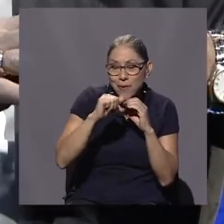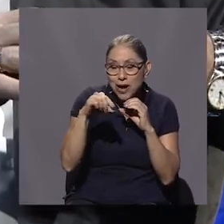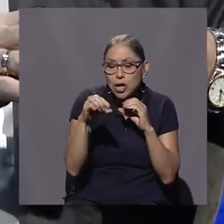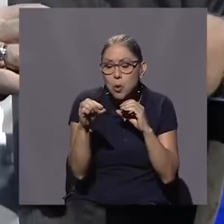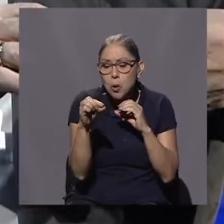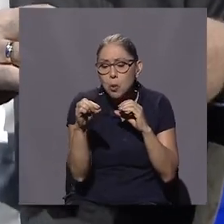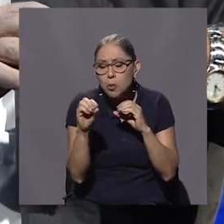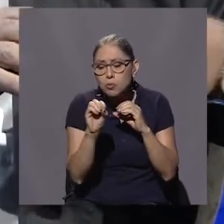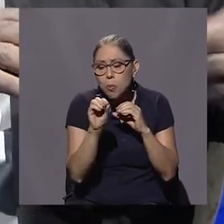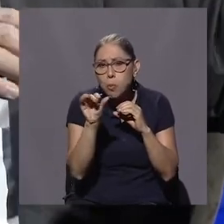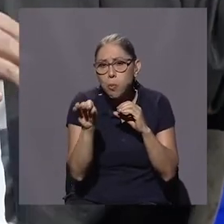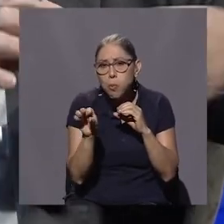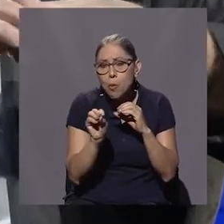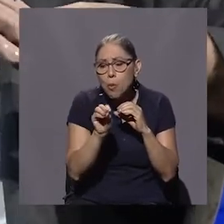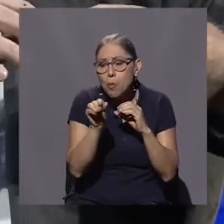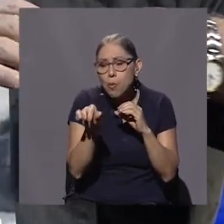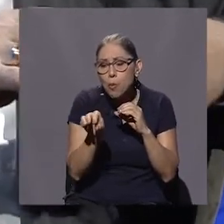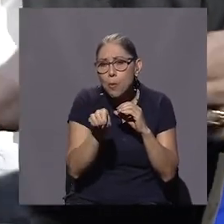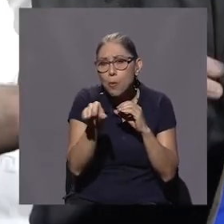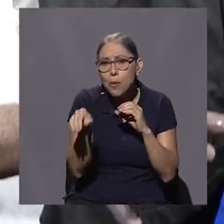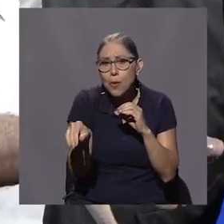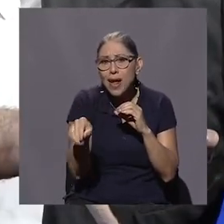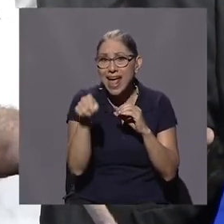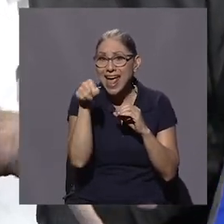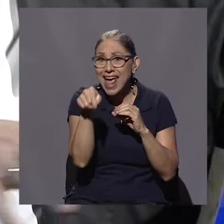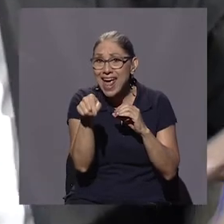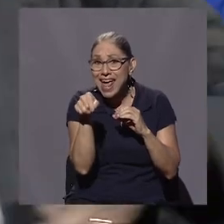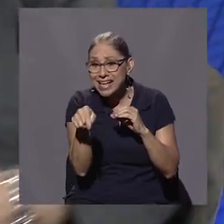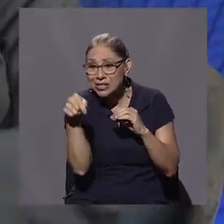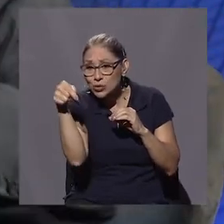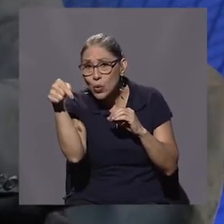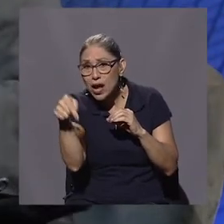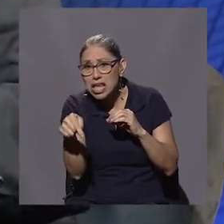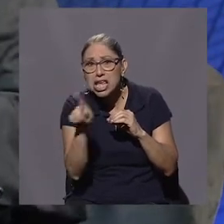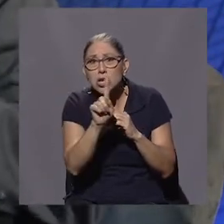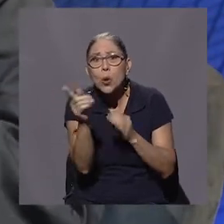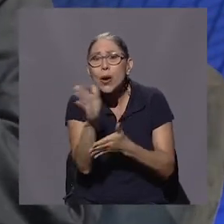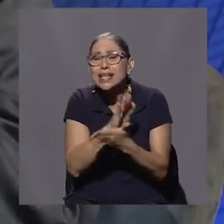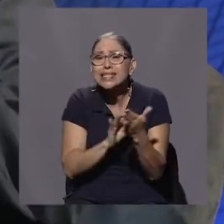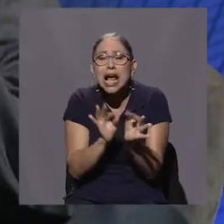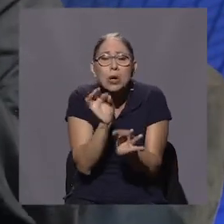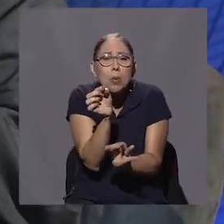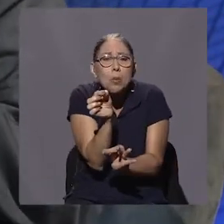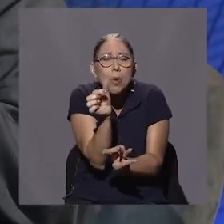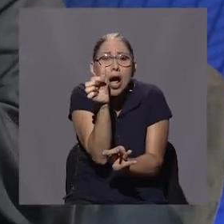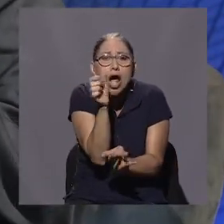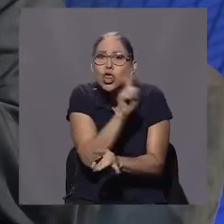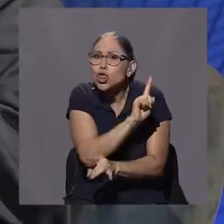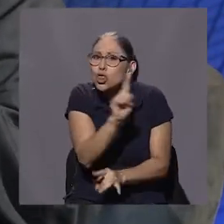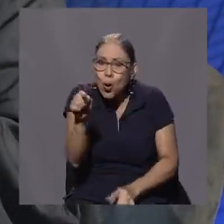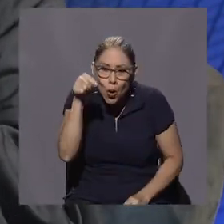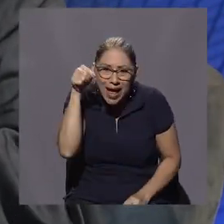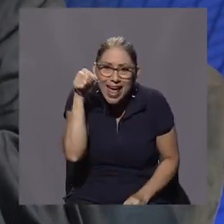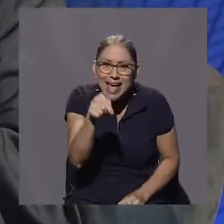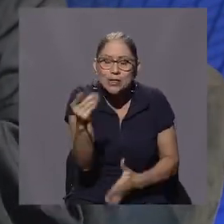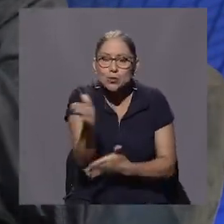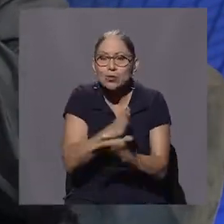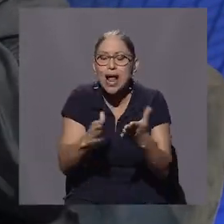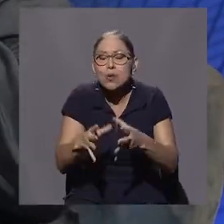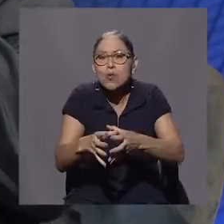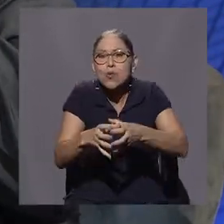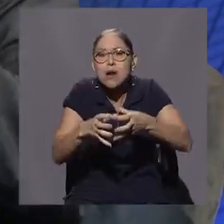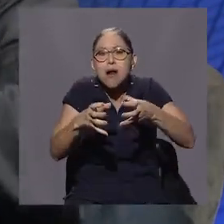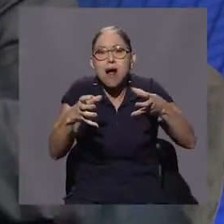a la pequeña casa en el barrio pobre? No, es que es en el tubo madre. No es un goteo, vamos cargar. No es un goteo.